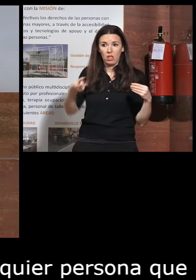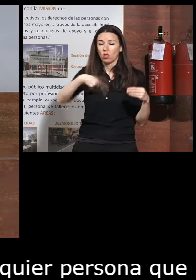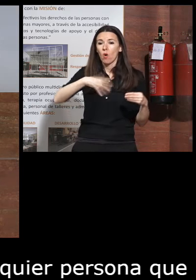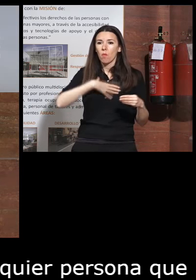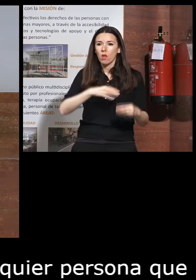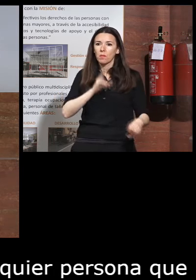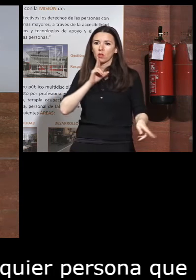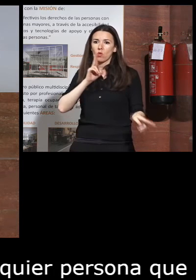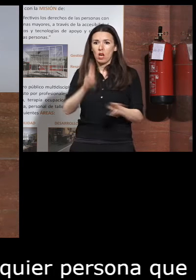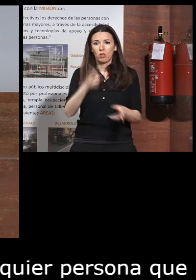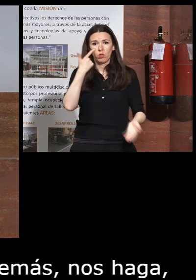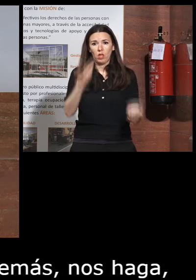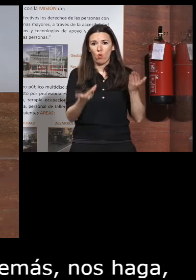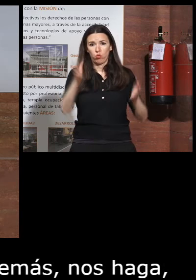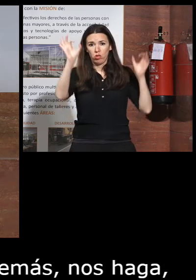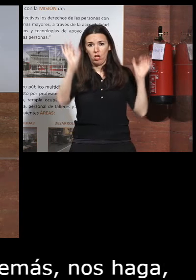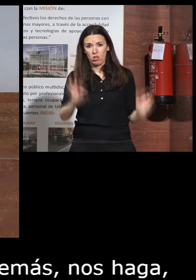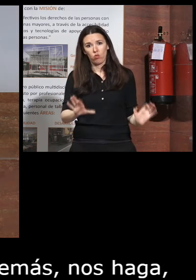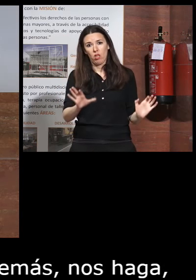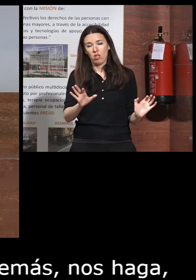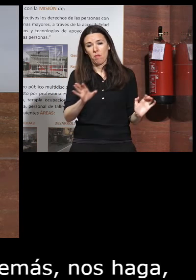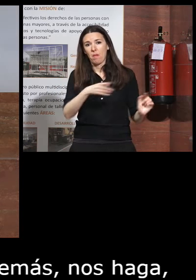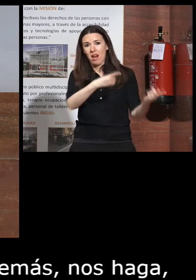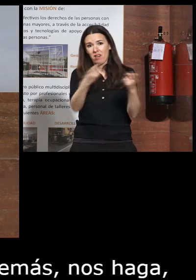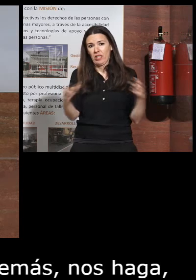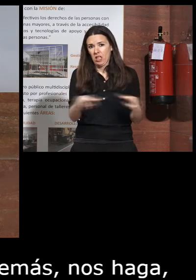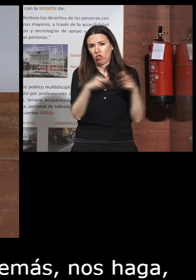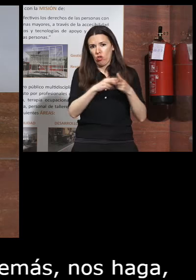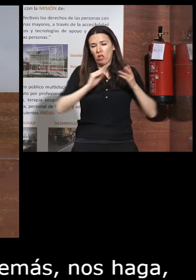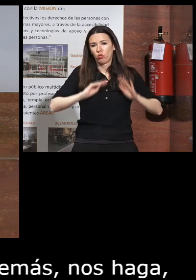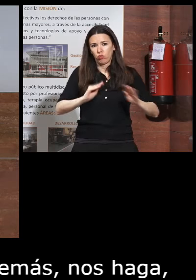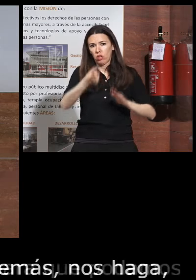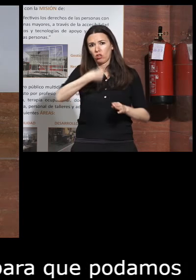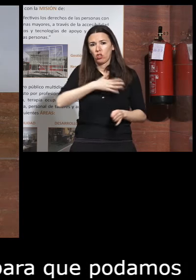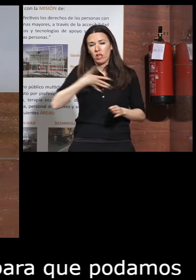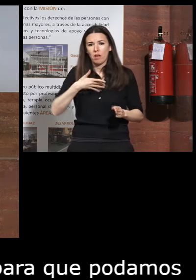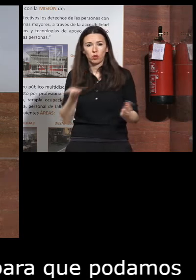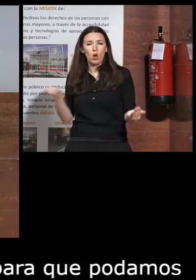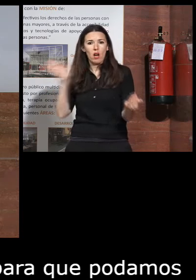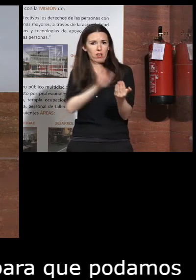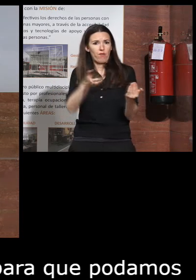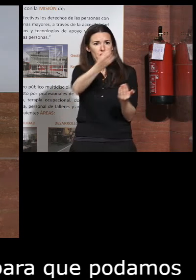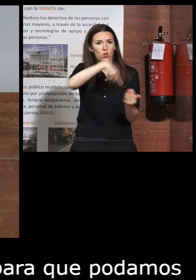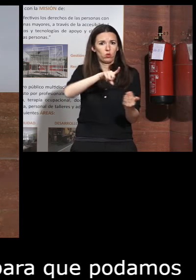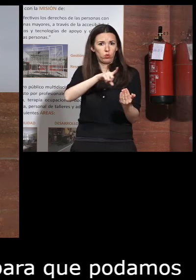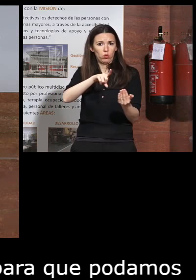dar una respuesta justa equitativa de verdad a las necesidades sociales pero que seamos un reflejo de ellas que no partan de nosotros y que los alumnos